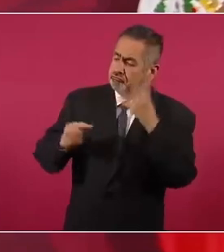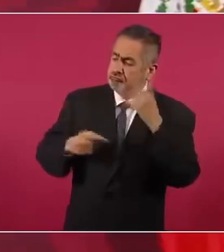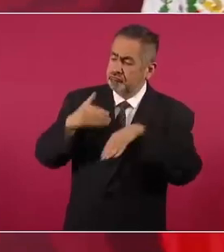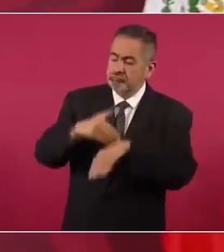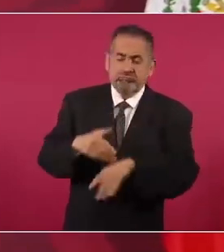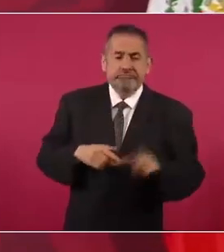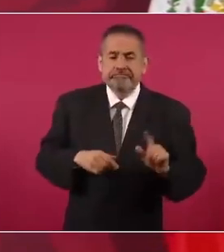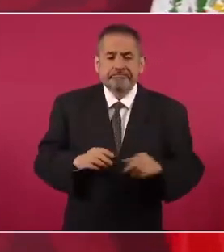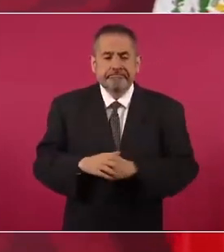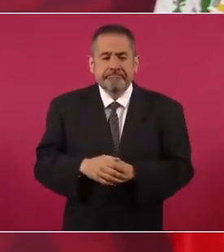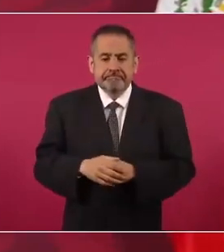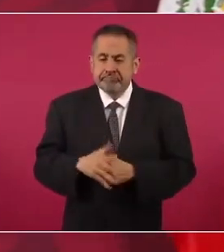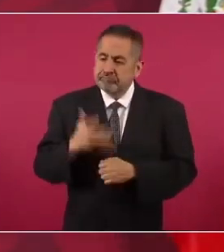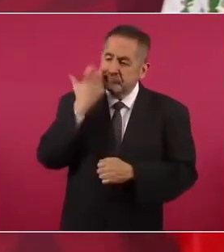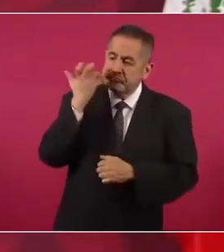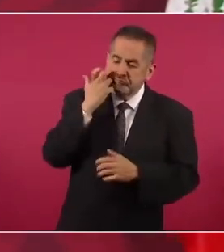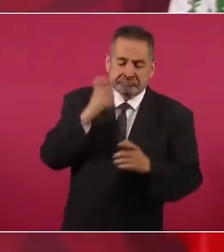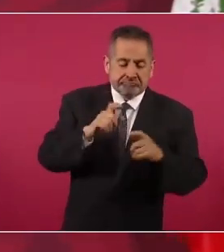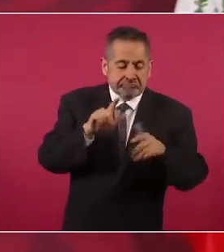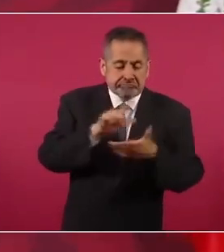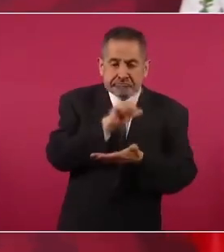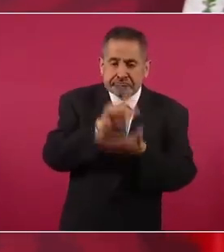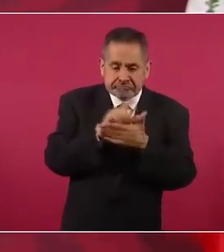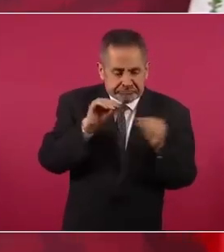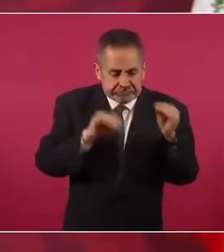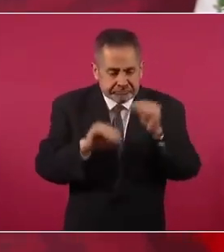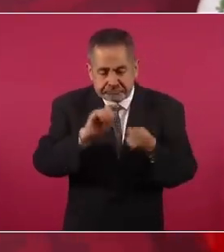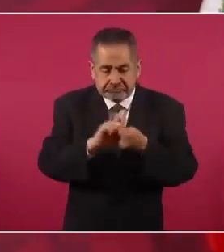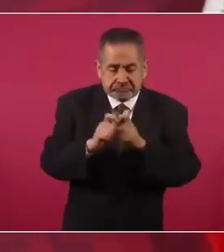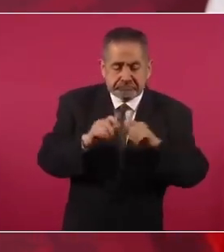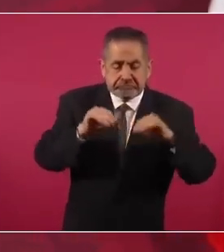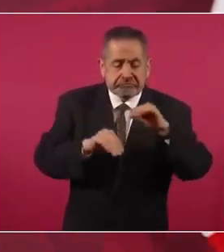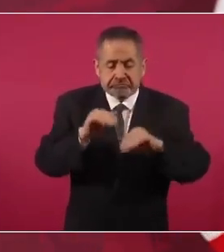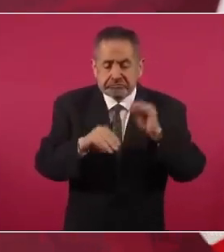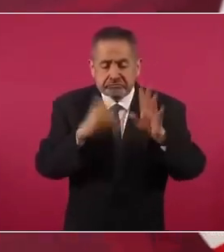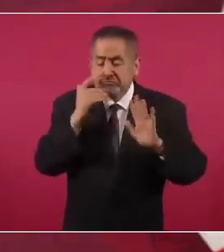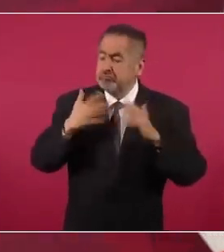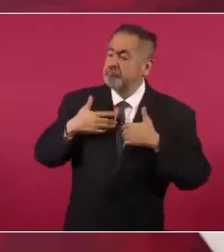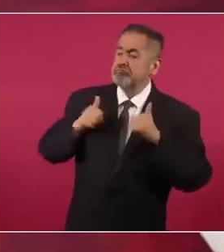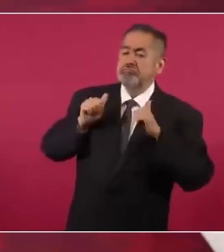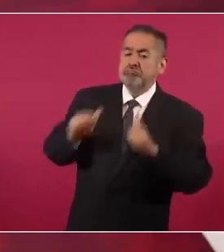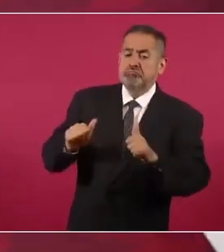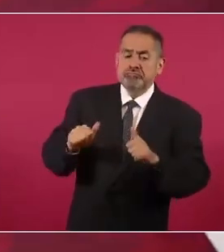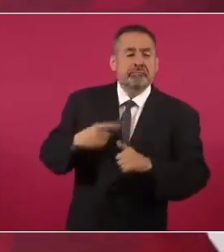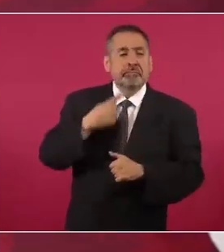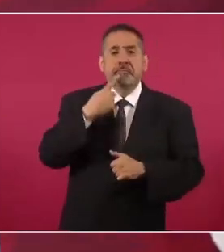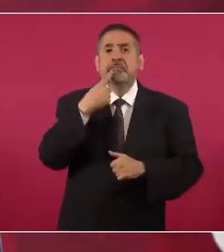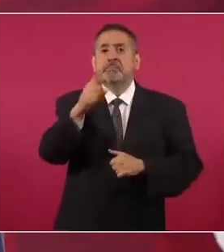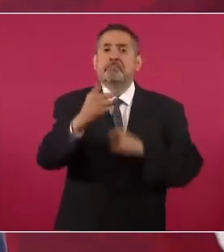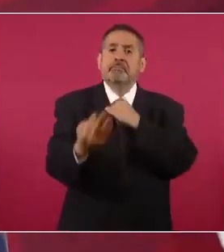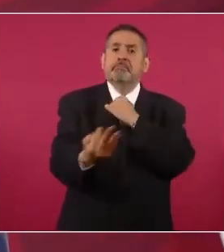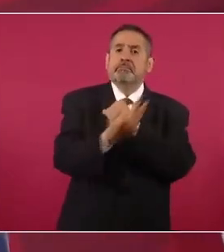Retorcieron la ley, se ampararon